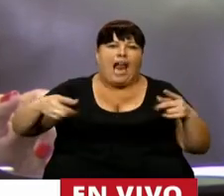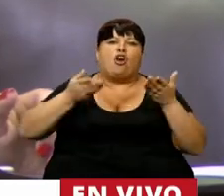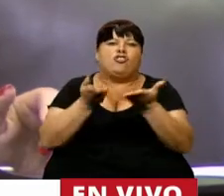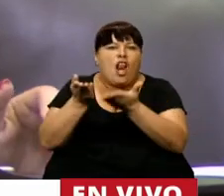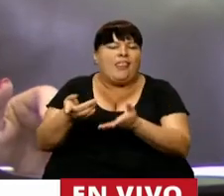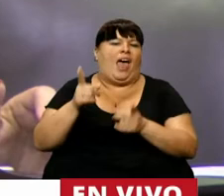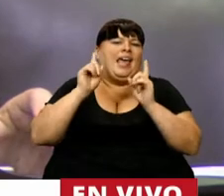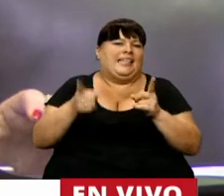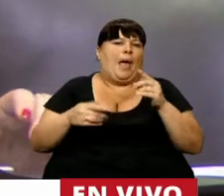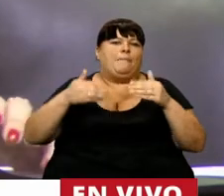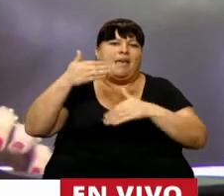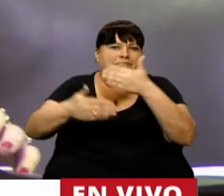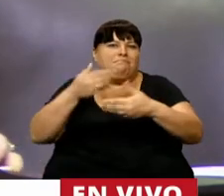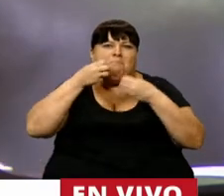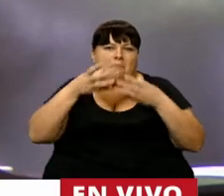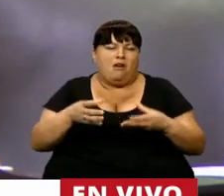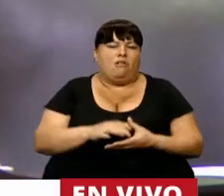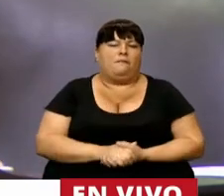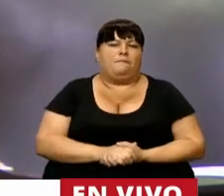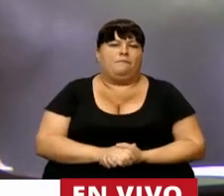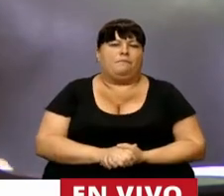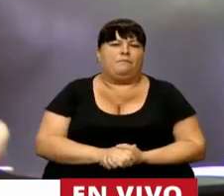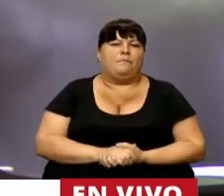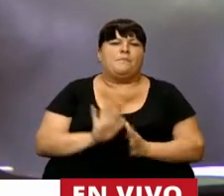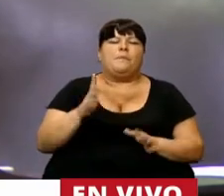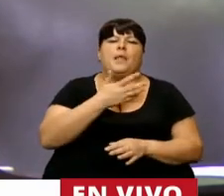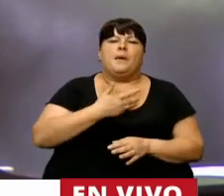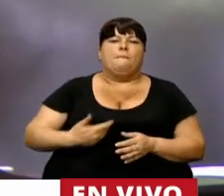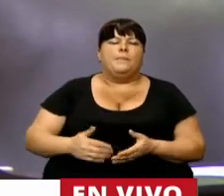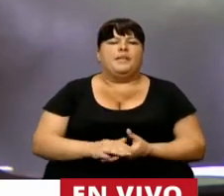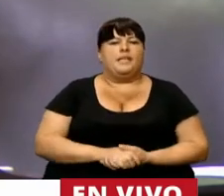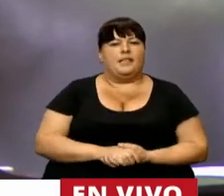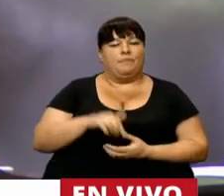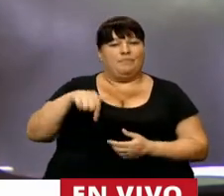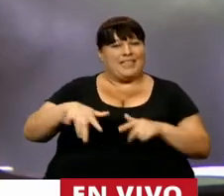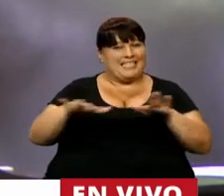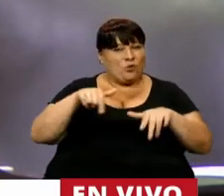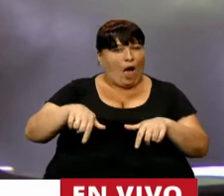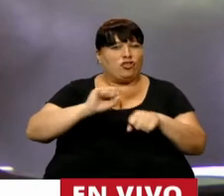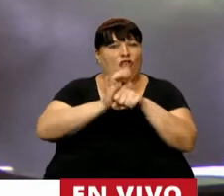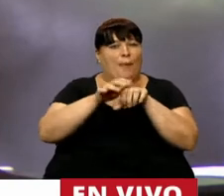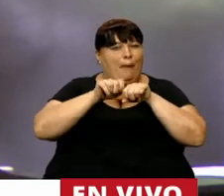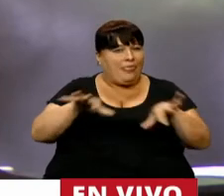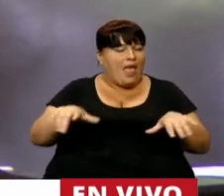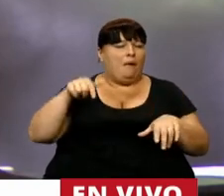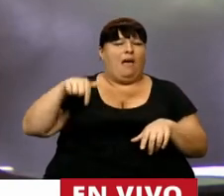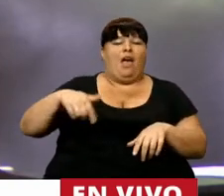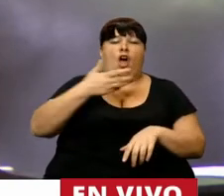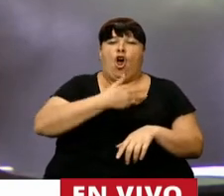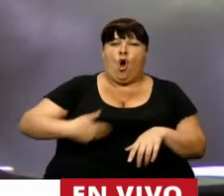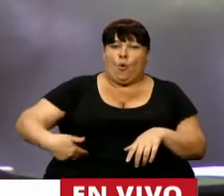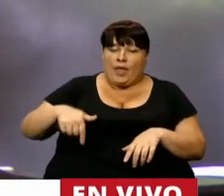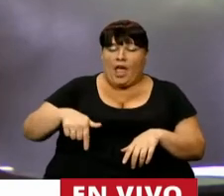solidario y balanceado. Señor Presidente, en este contexto de pandemia, nuestro gobierno